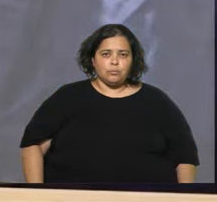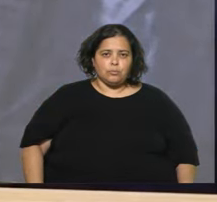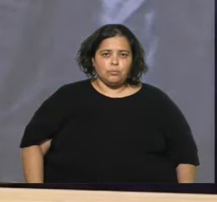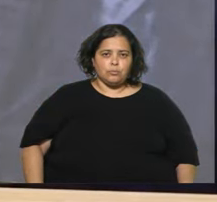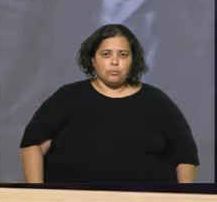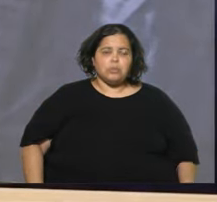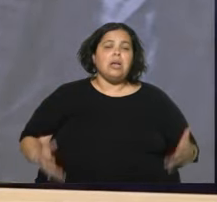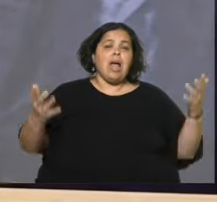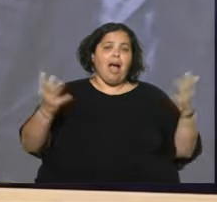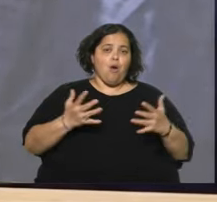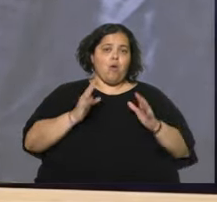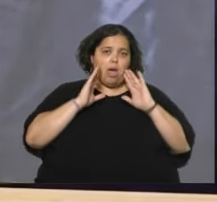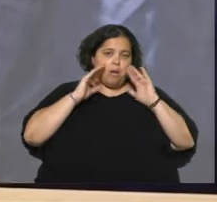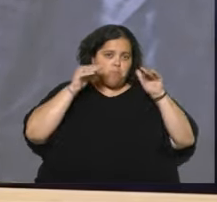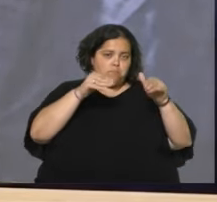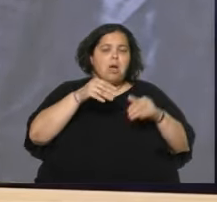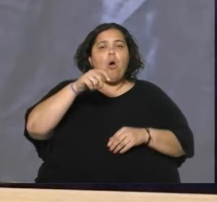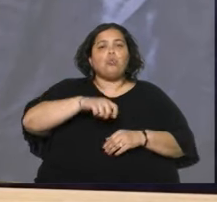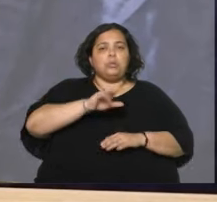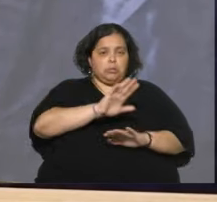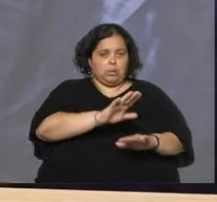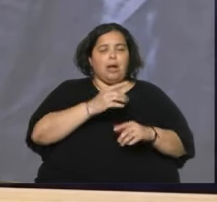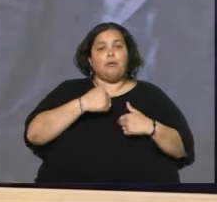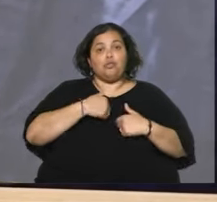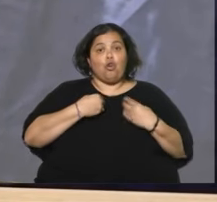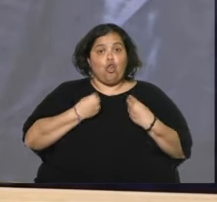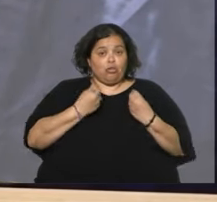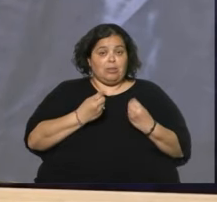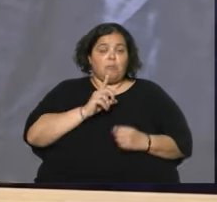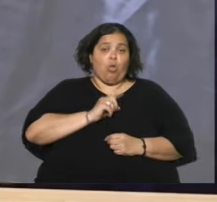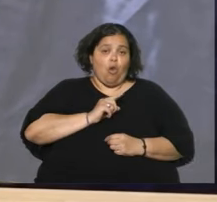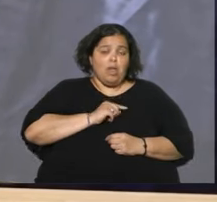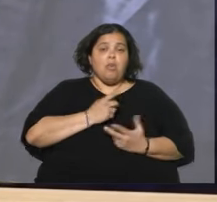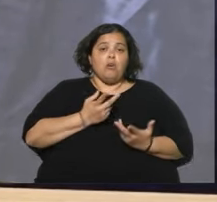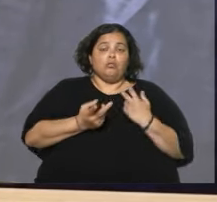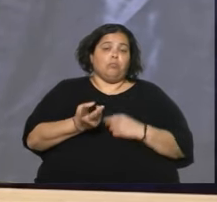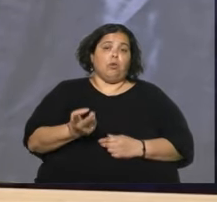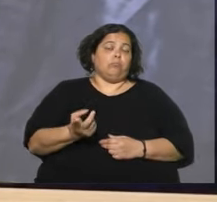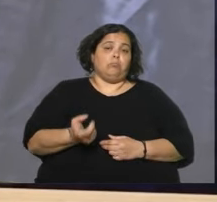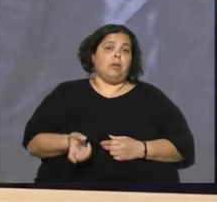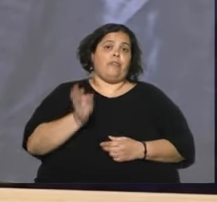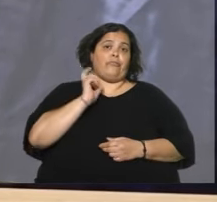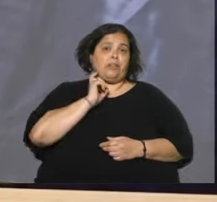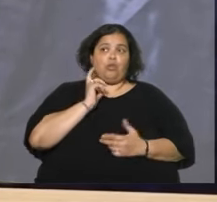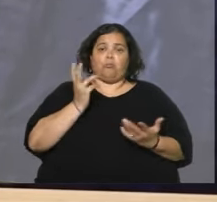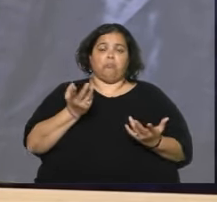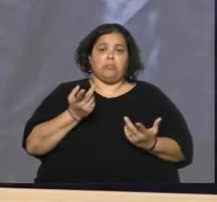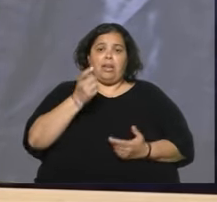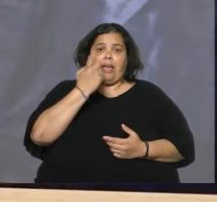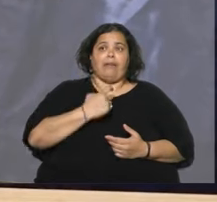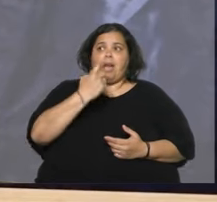manos de la justicia, pero nos sentimos de esta manera, doridos, traicionados, engañados,